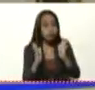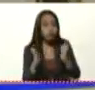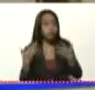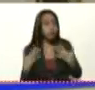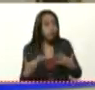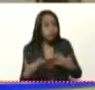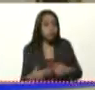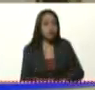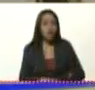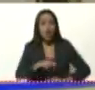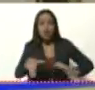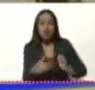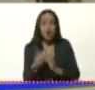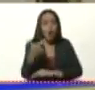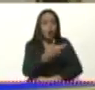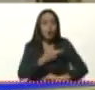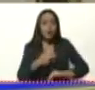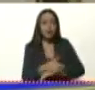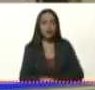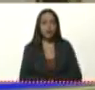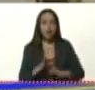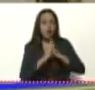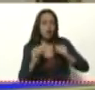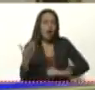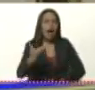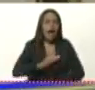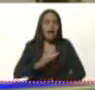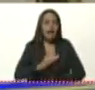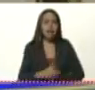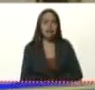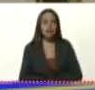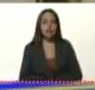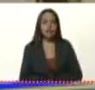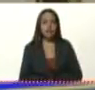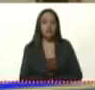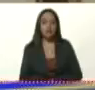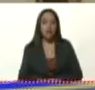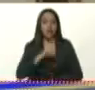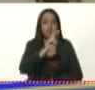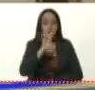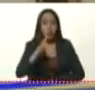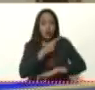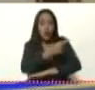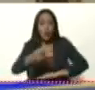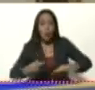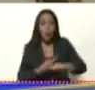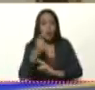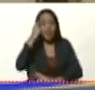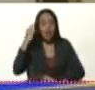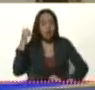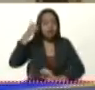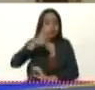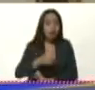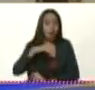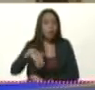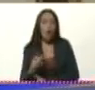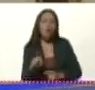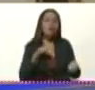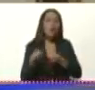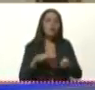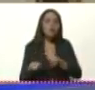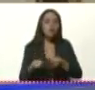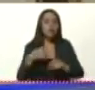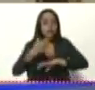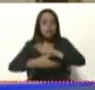todos los gobernadores y gobernadoras, a todos los alcaldes y alcaldesas, veinticuatro horas del día para manejar esta crisis,